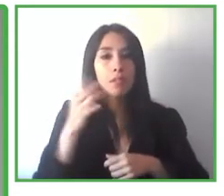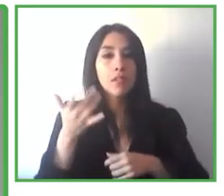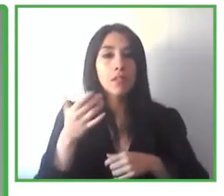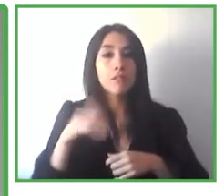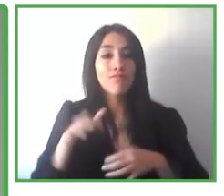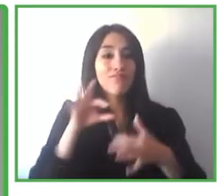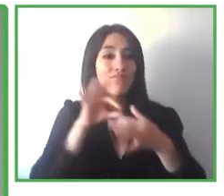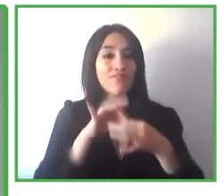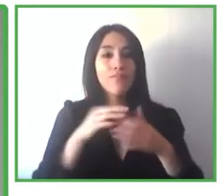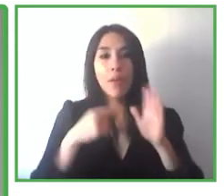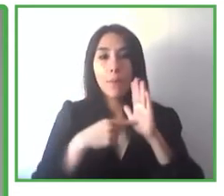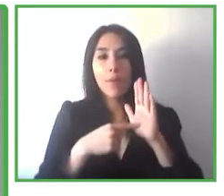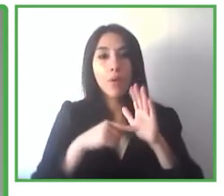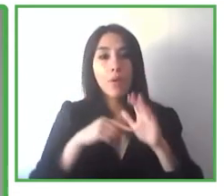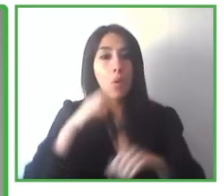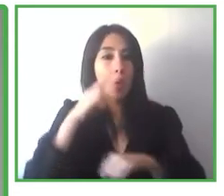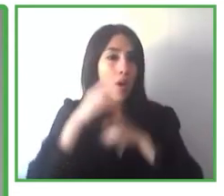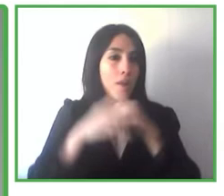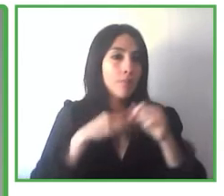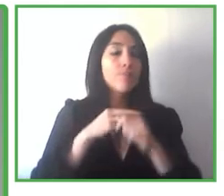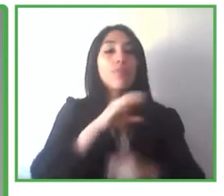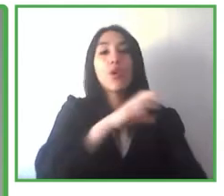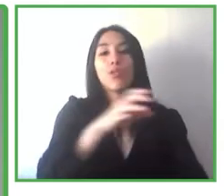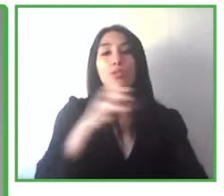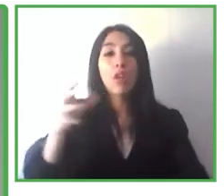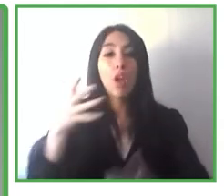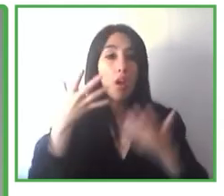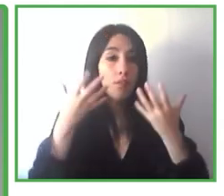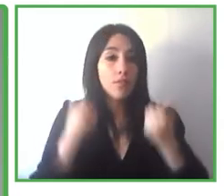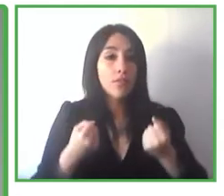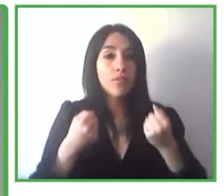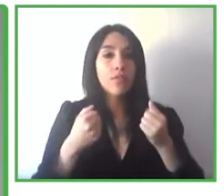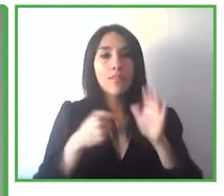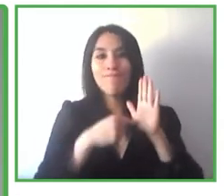existan unas normativas, unos marcos legales, ¿no?